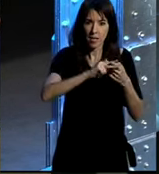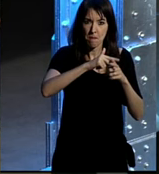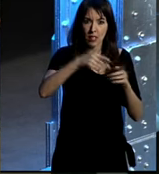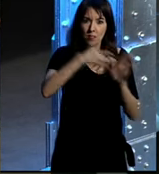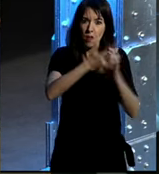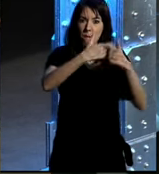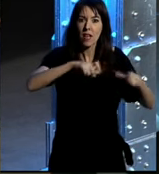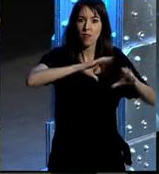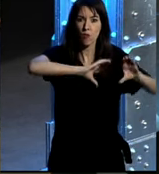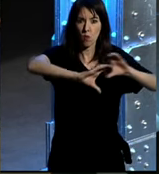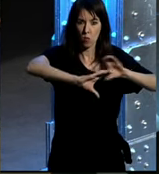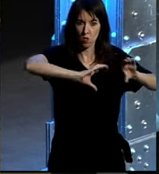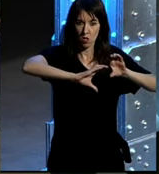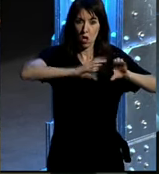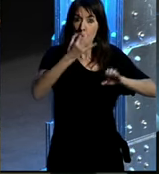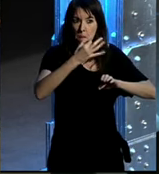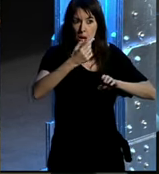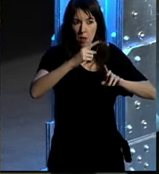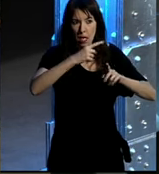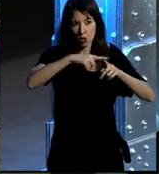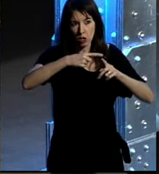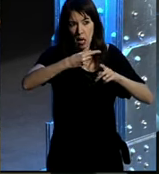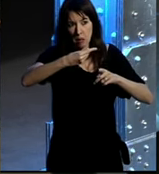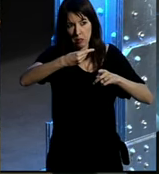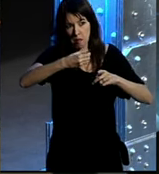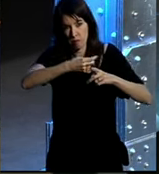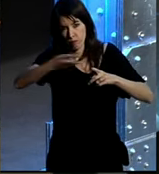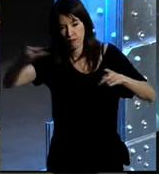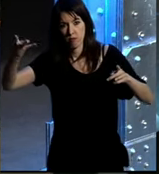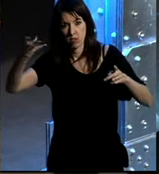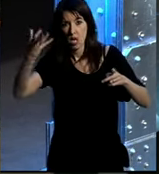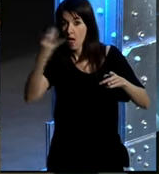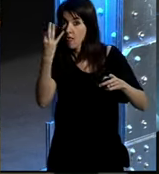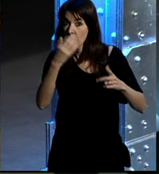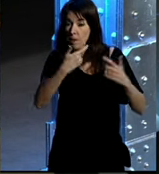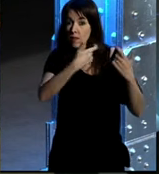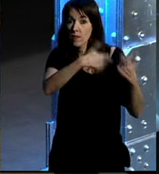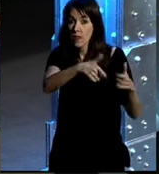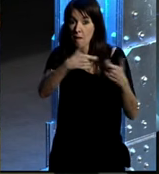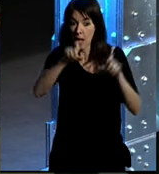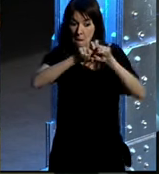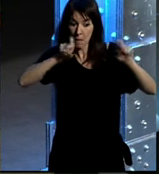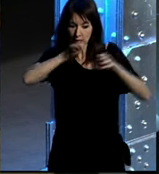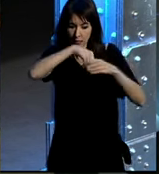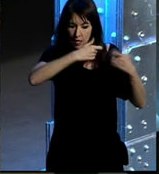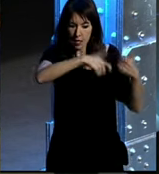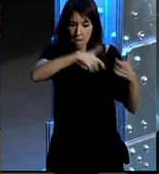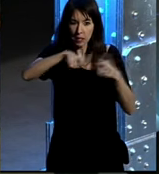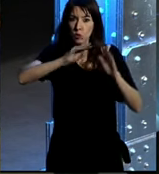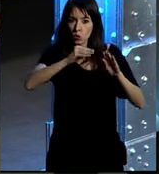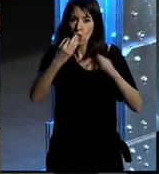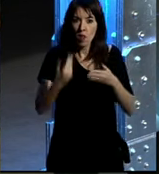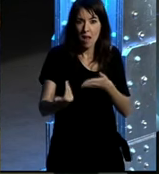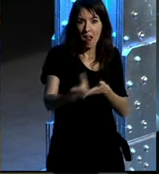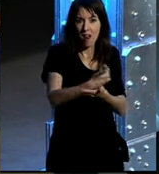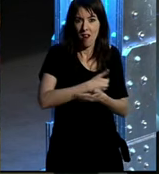plataformas de comunicación pero tienen que servir para otras cosas tienen que hacer que cada departamento de la empresa sea rentable